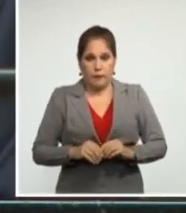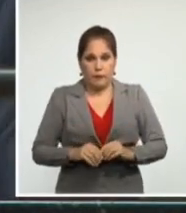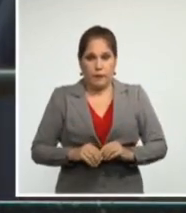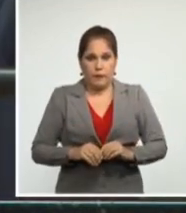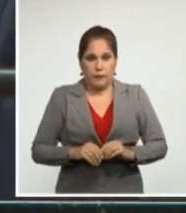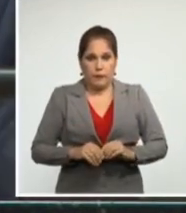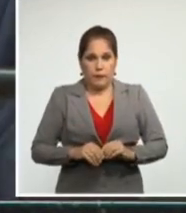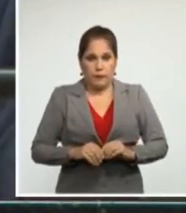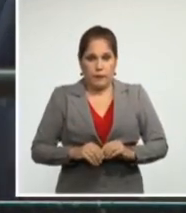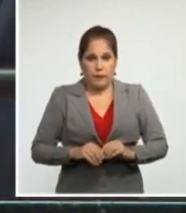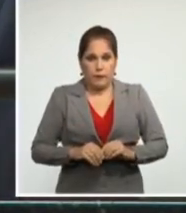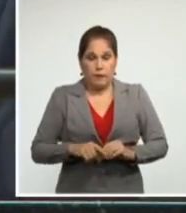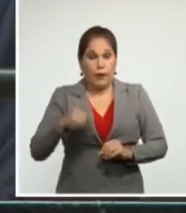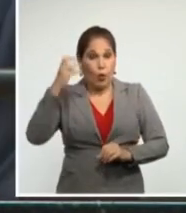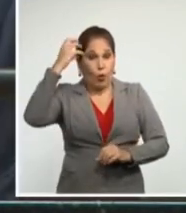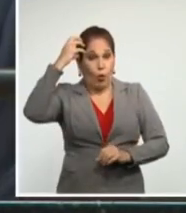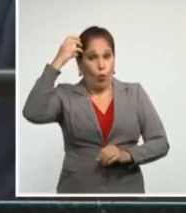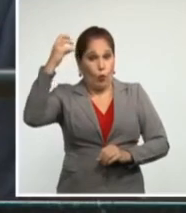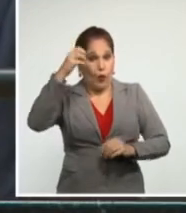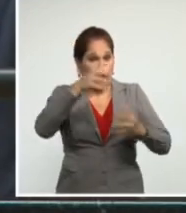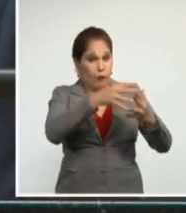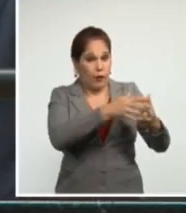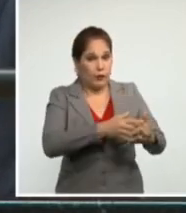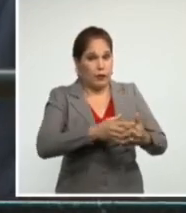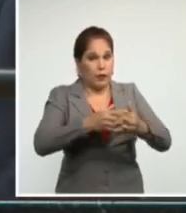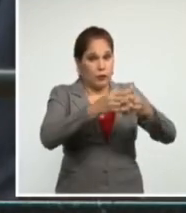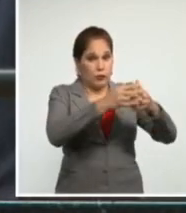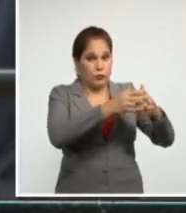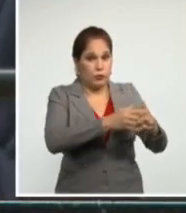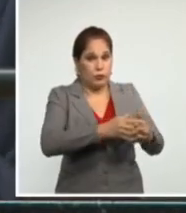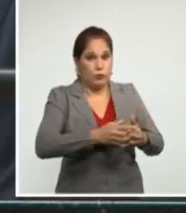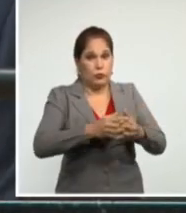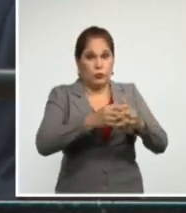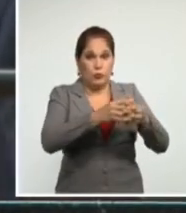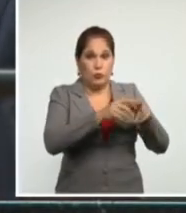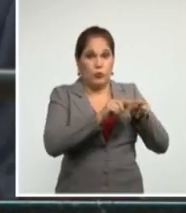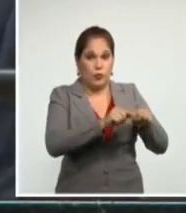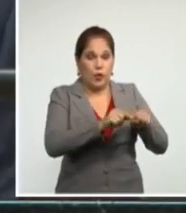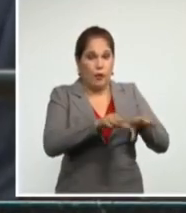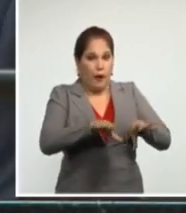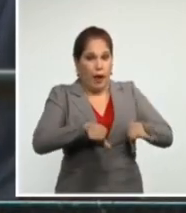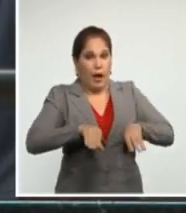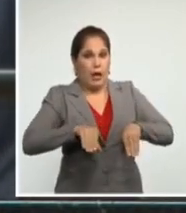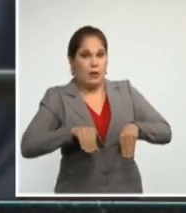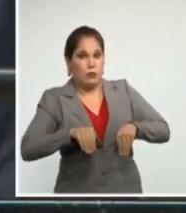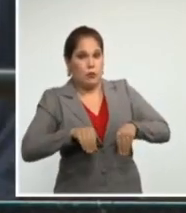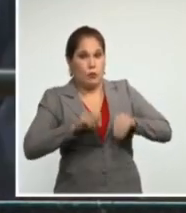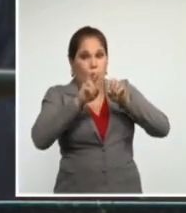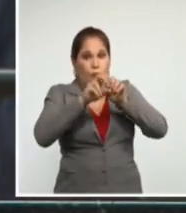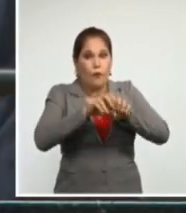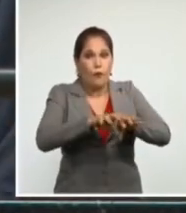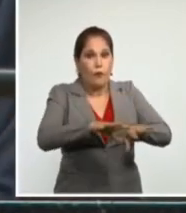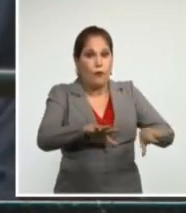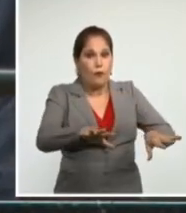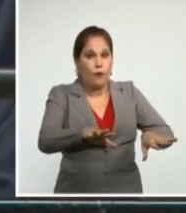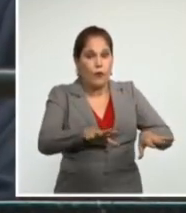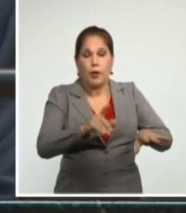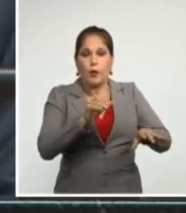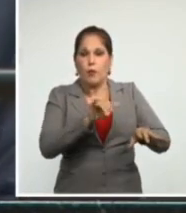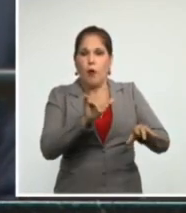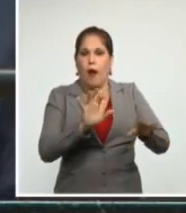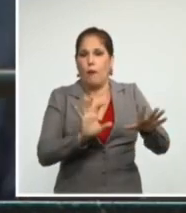El gobierno de los Estados Unidos asumió el virus como aliado